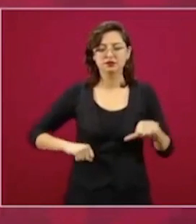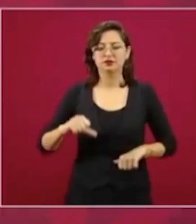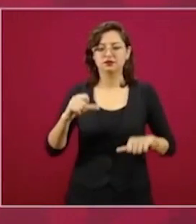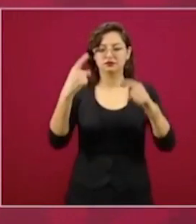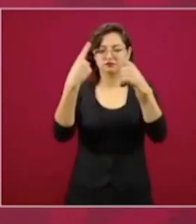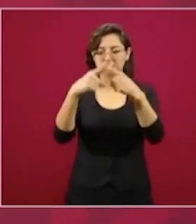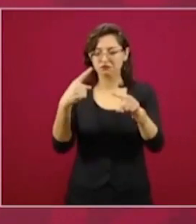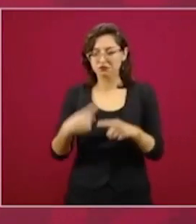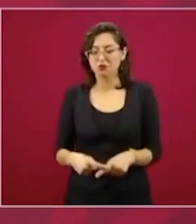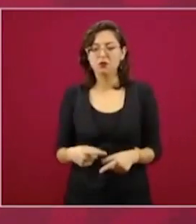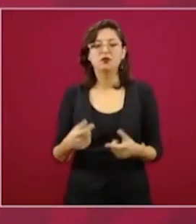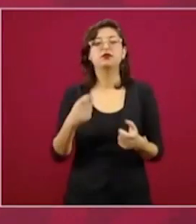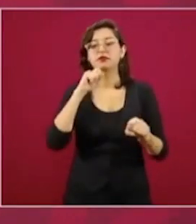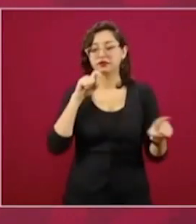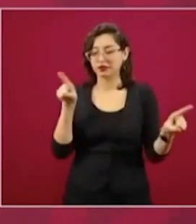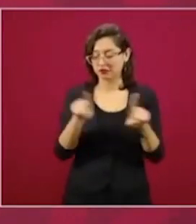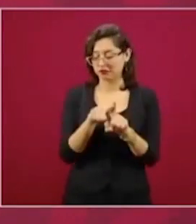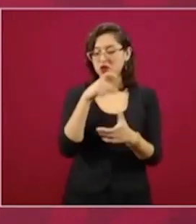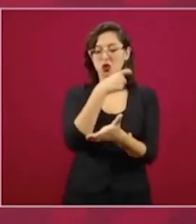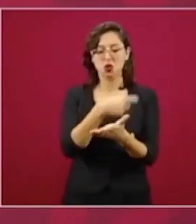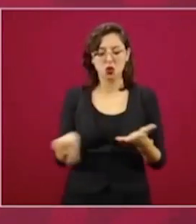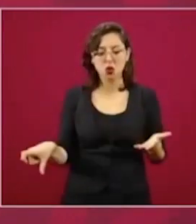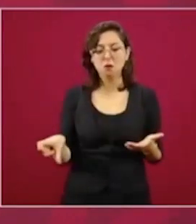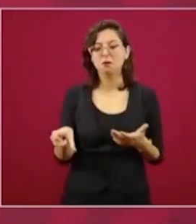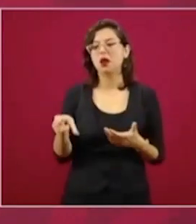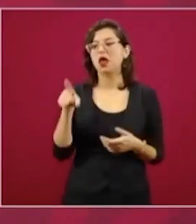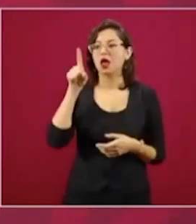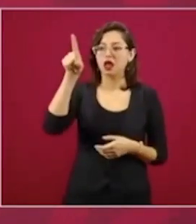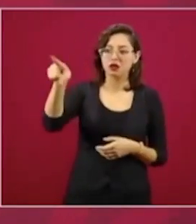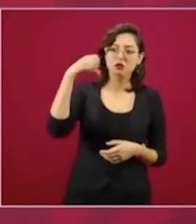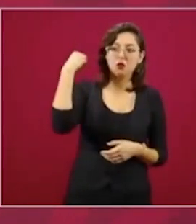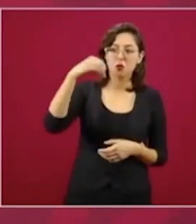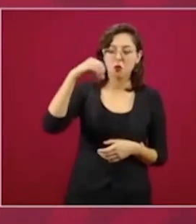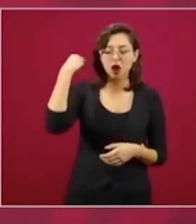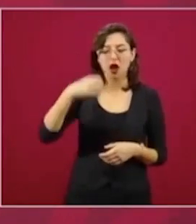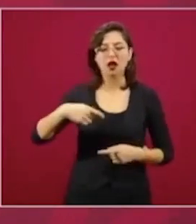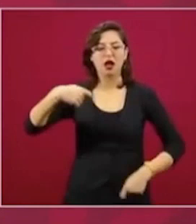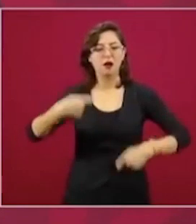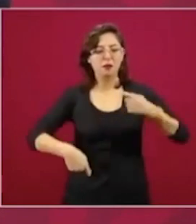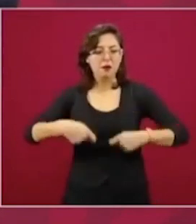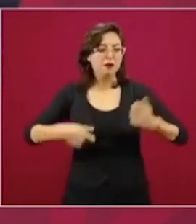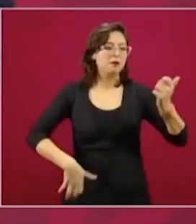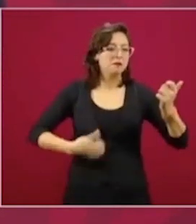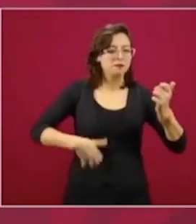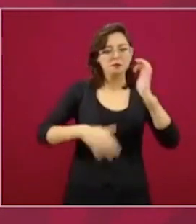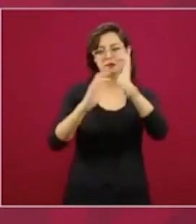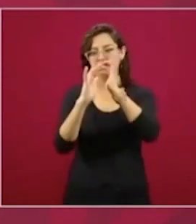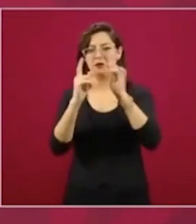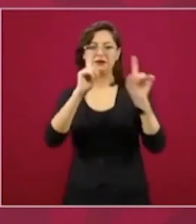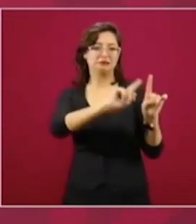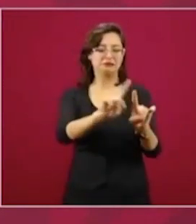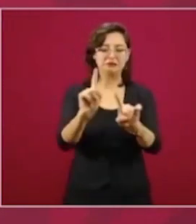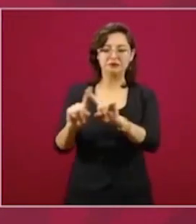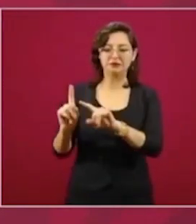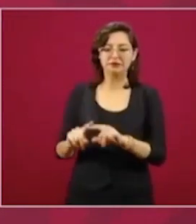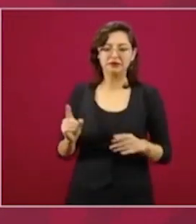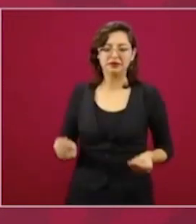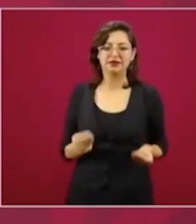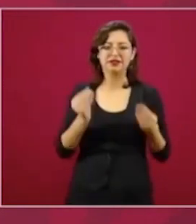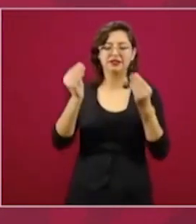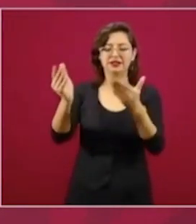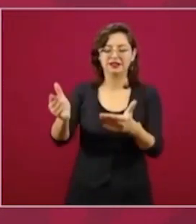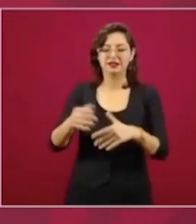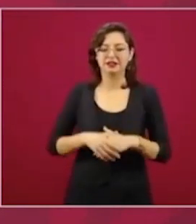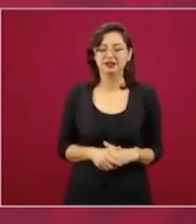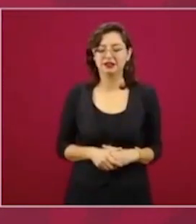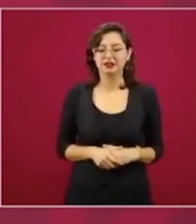ejemplo, instrumentos musicales para las bandas en Oaxaca, pero les vamos a informar y